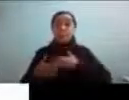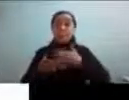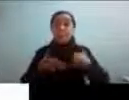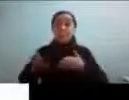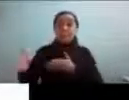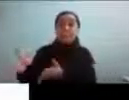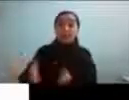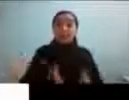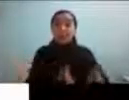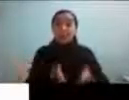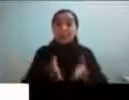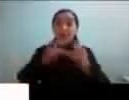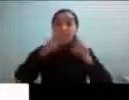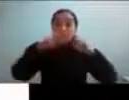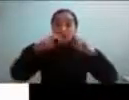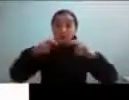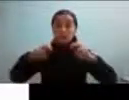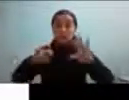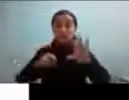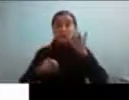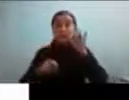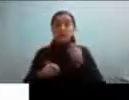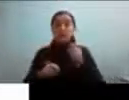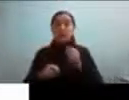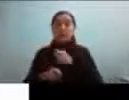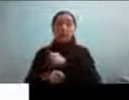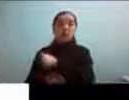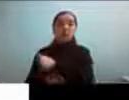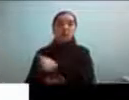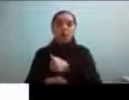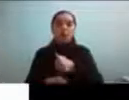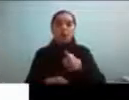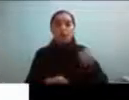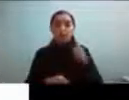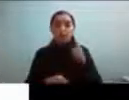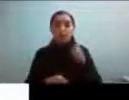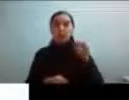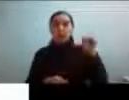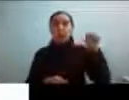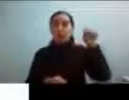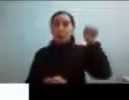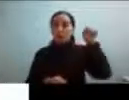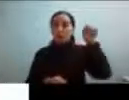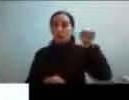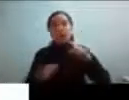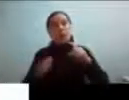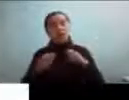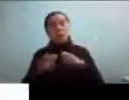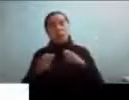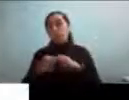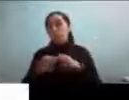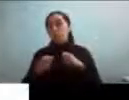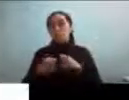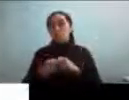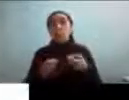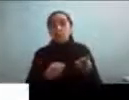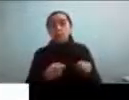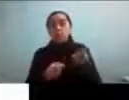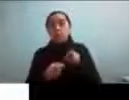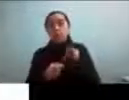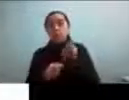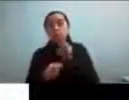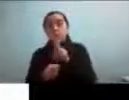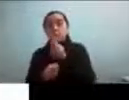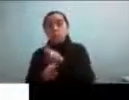y me voy a quedar con esta idea de todos los autistas porque esta es una discusión bastante usual y común